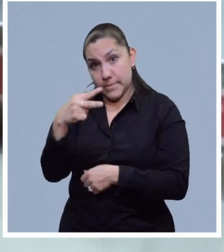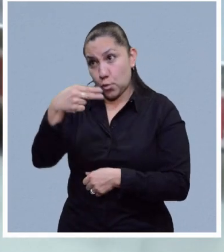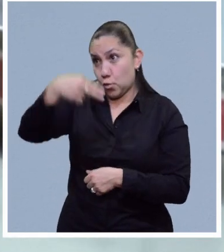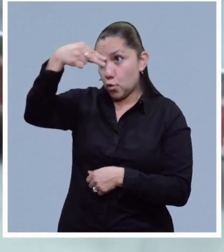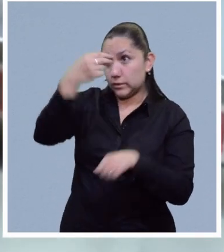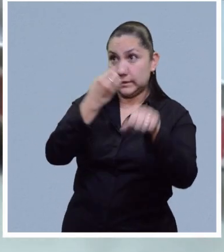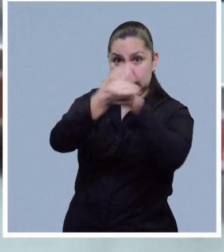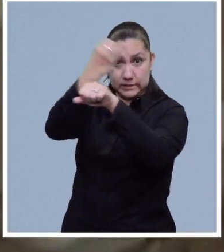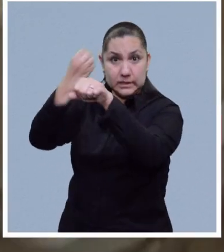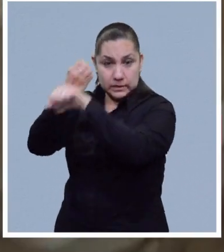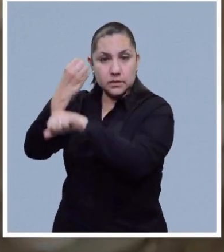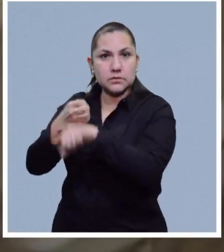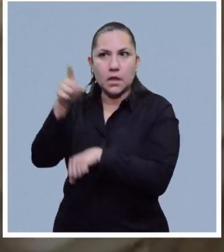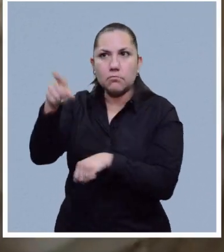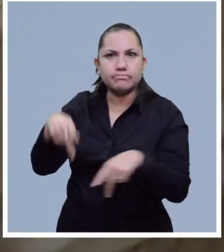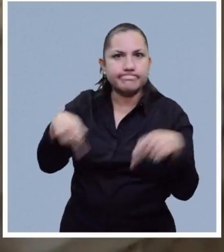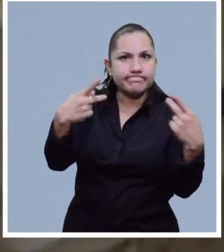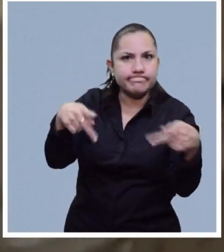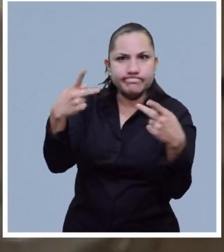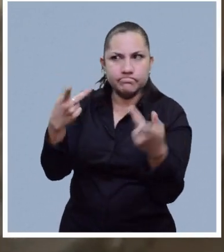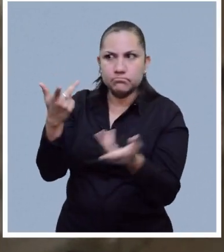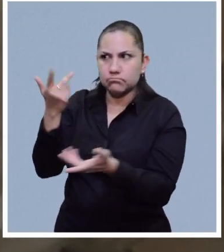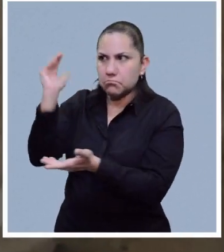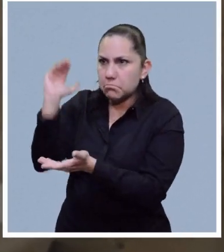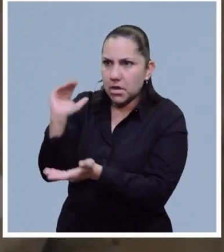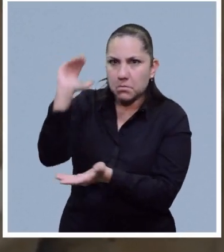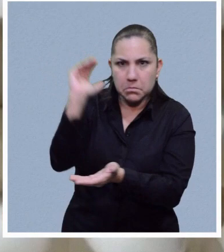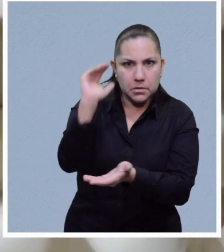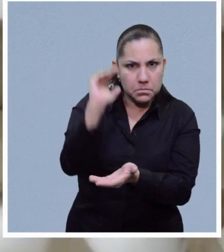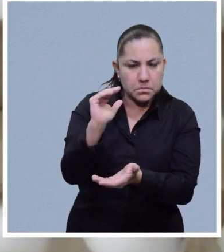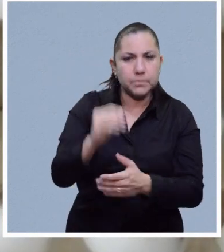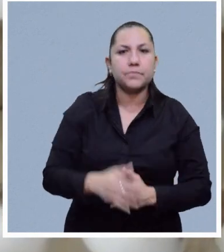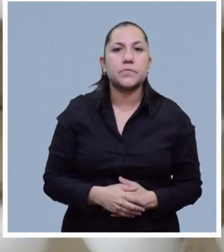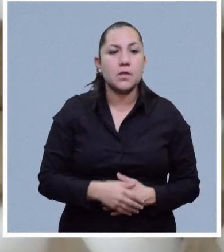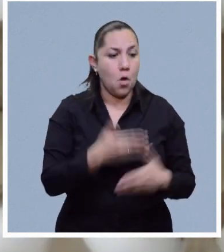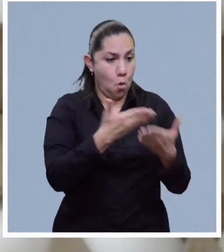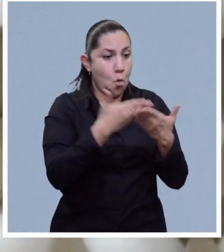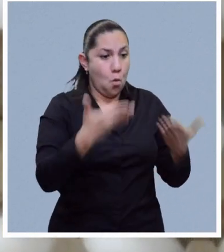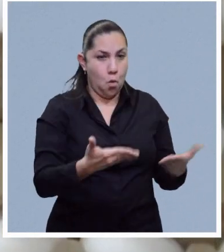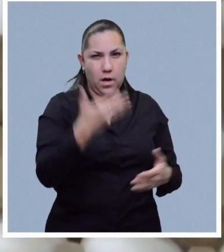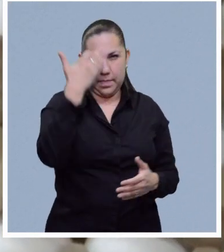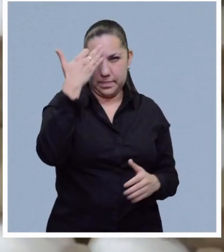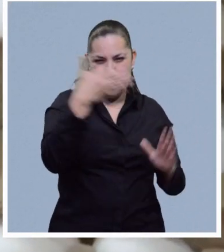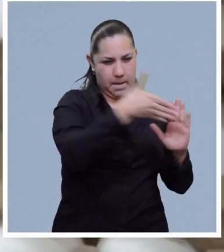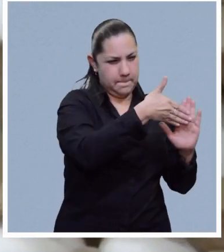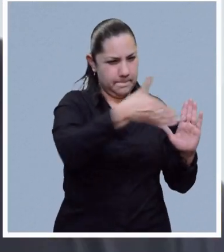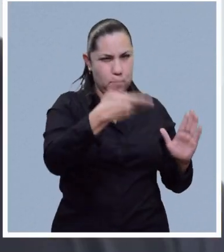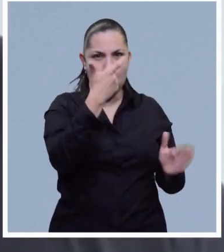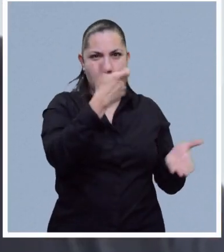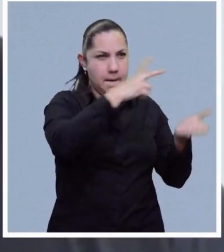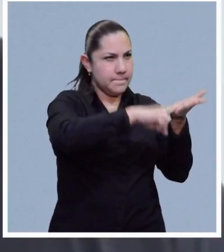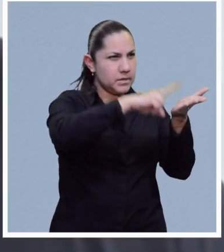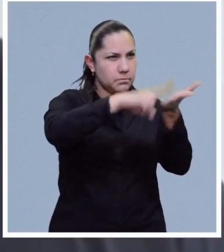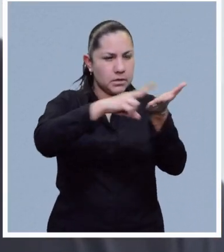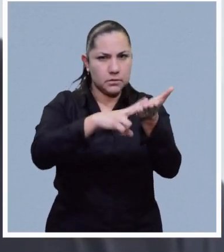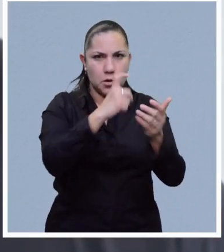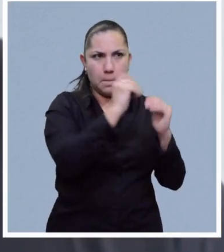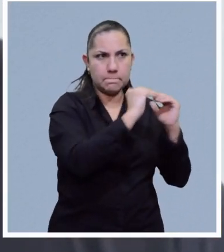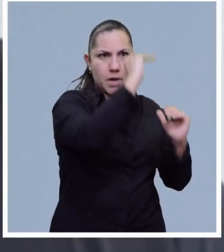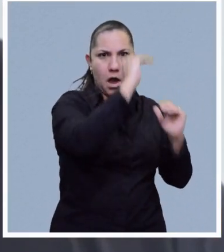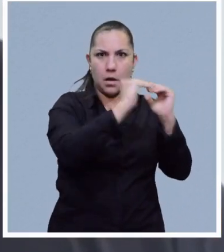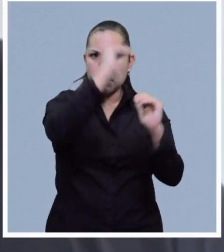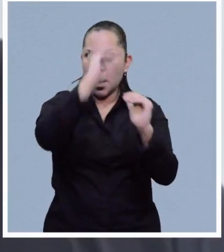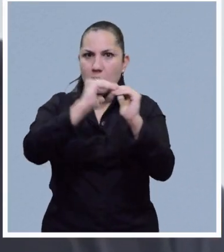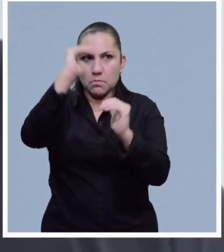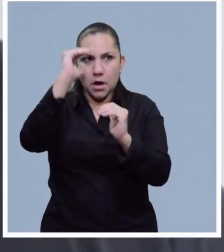estados del norte de México. No acabamos de controlar la inflación, no acabamos de pasar la cuesta de